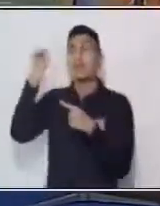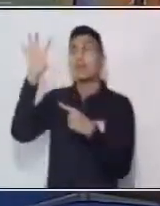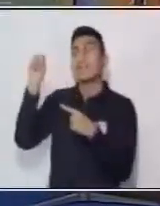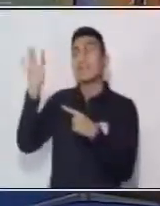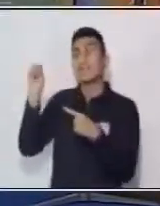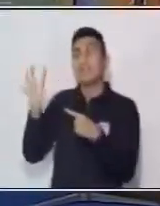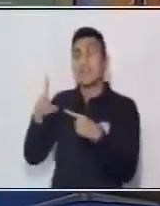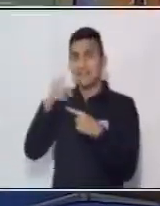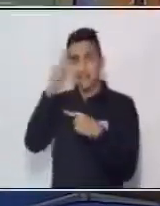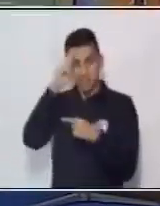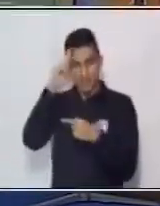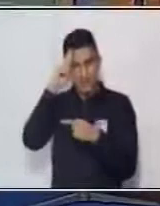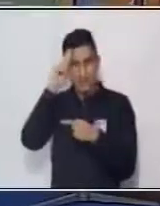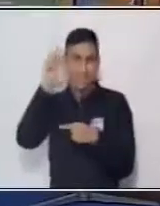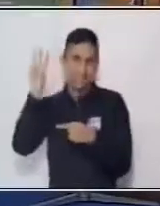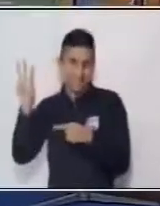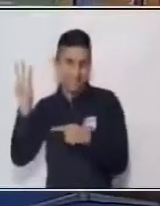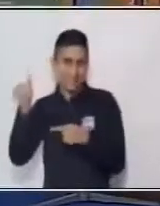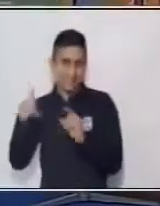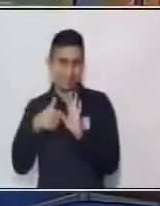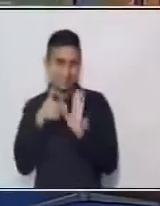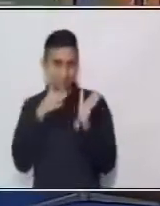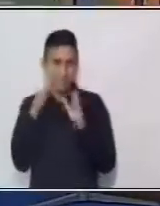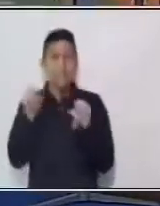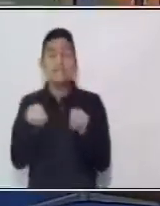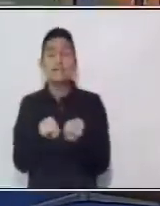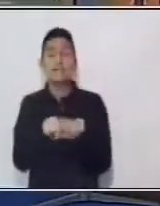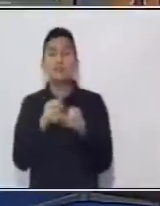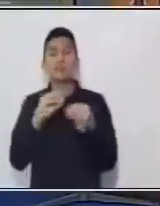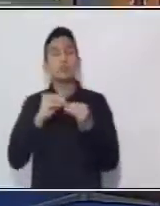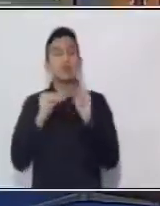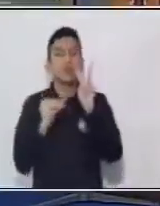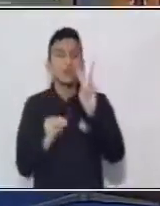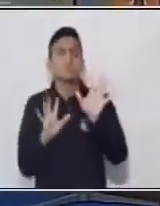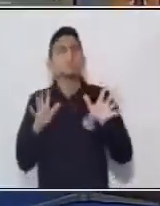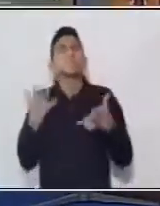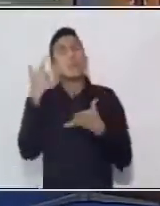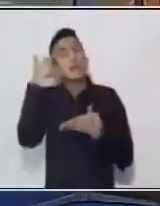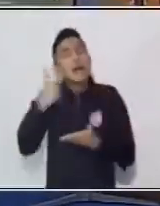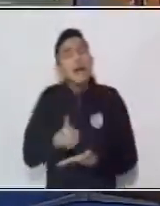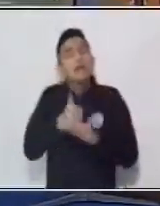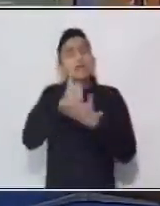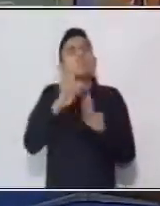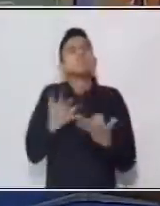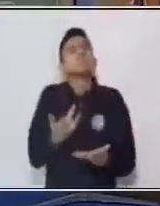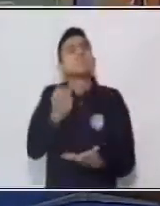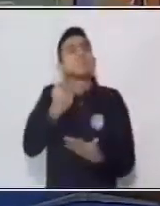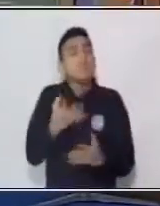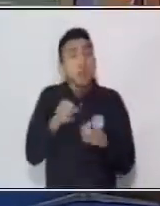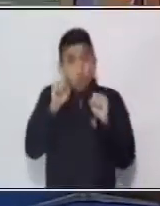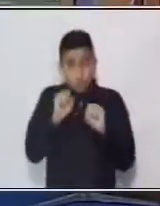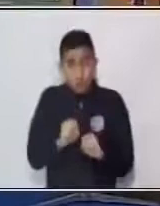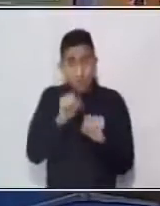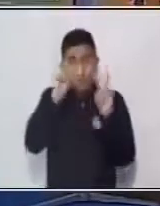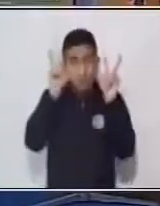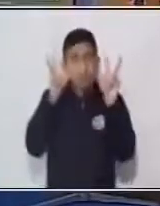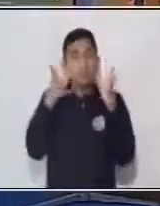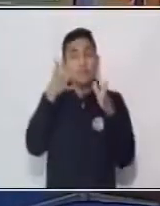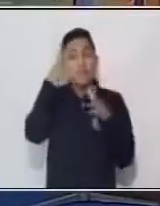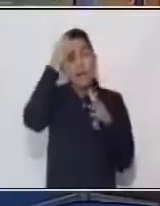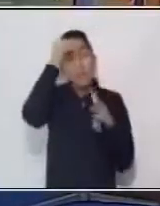era el número tres. Muy bien. Esto te va a ayudar más adelante para los temas de la